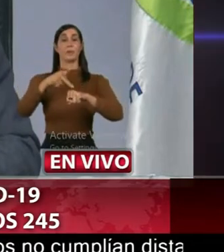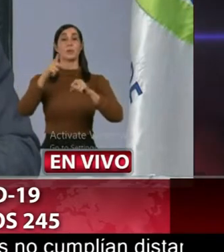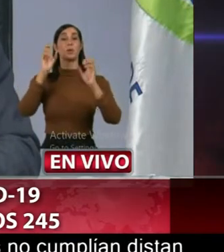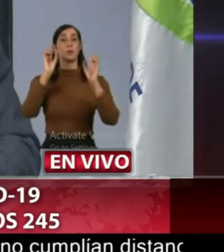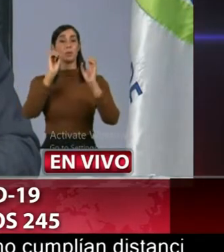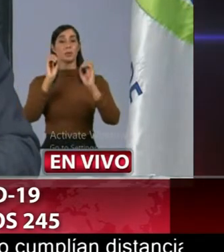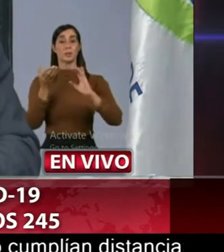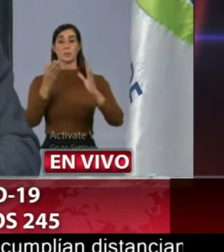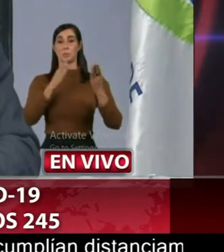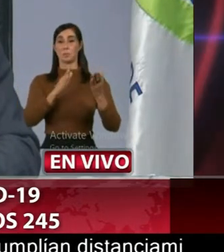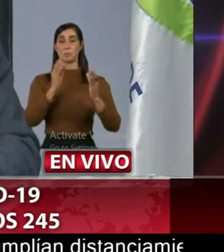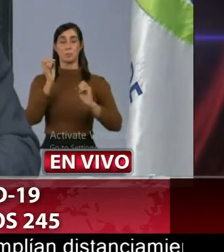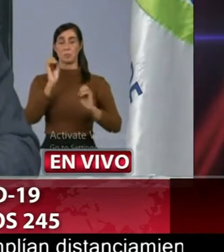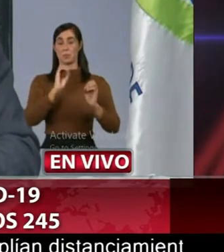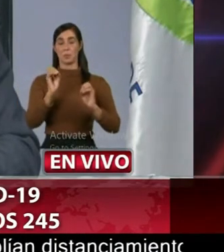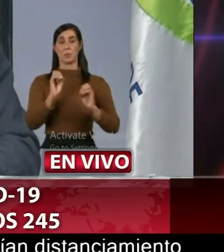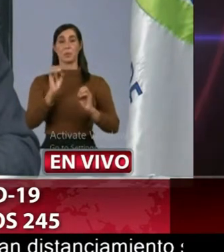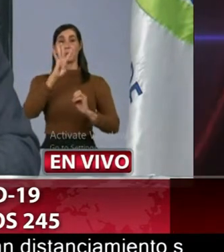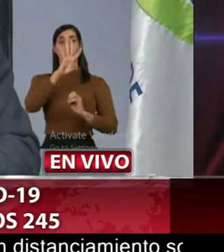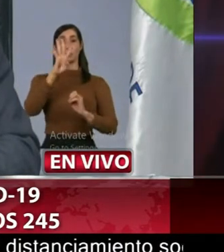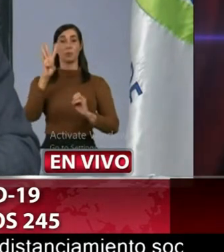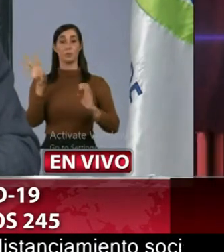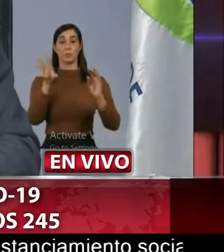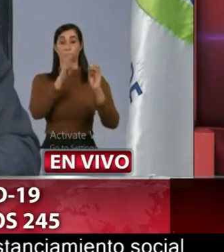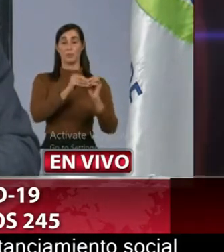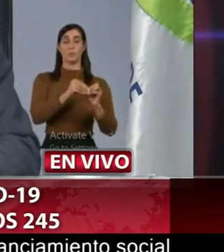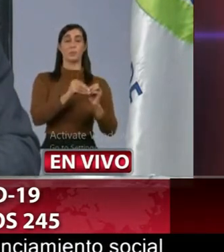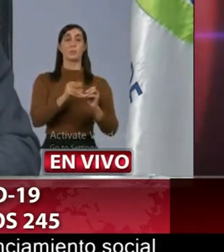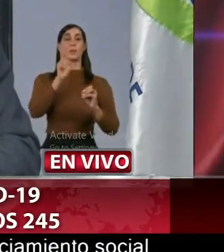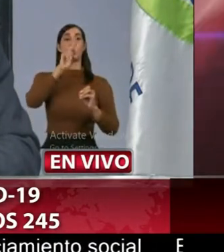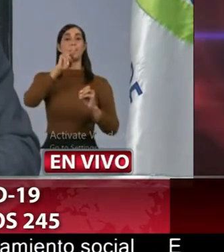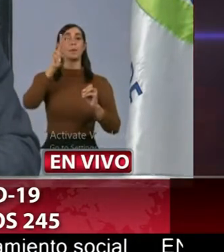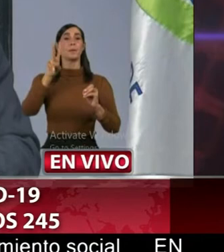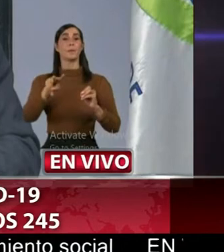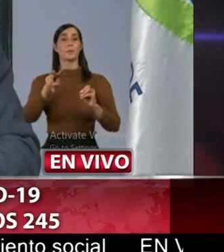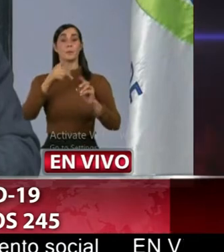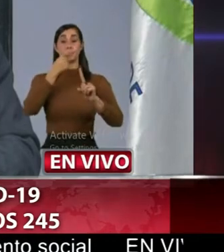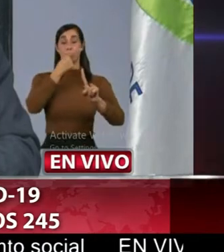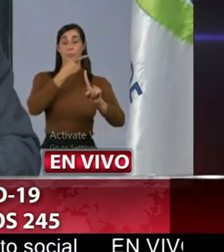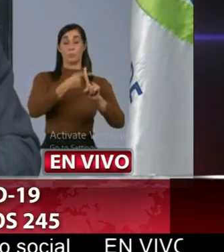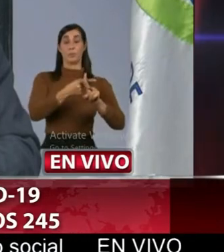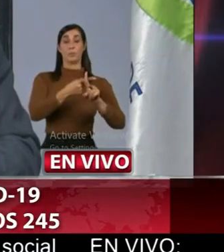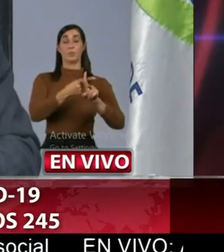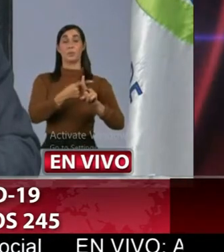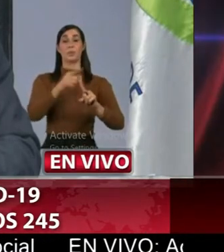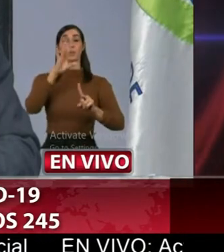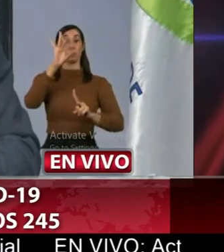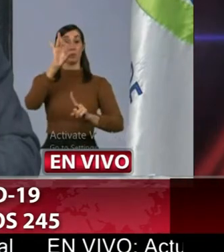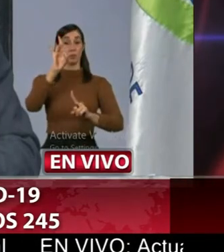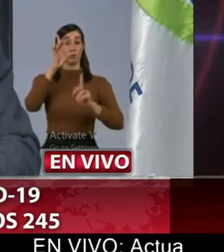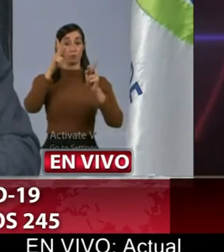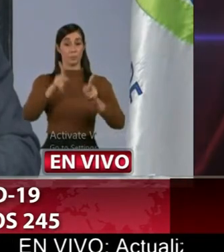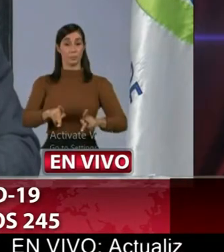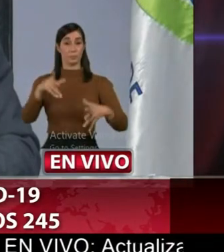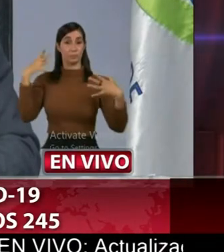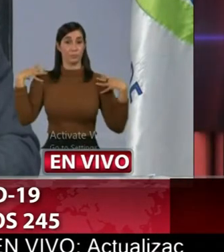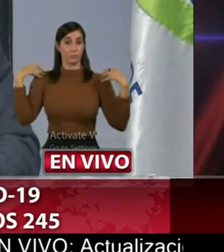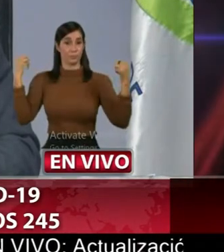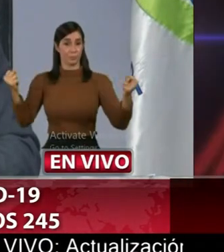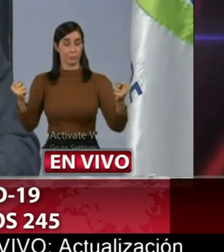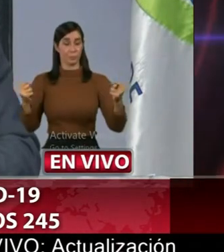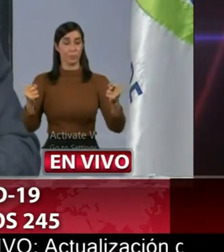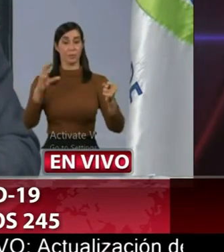casos nuevos cincuenta y cuatro acumulados veintidós de positividad ocho recuperados